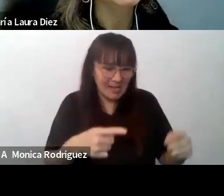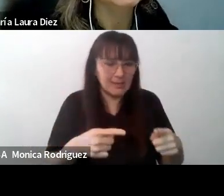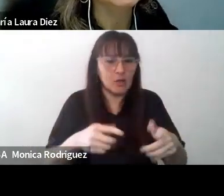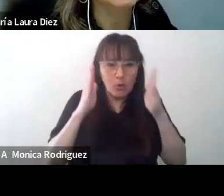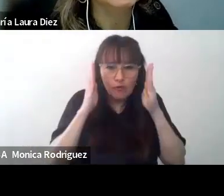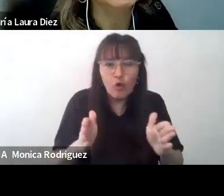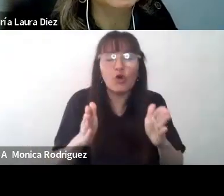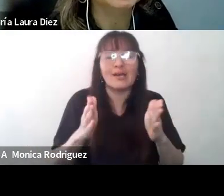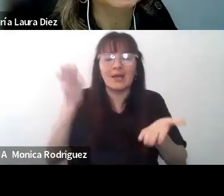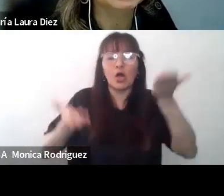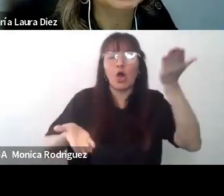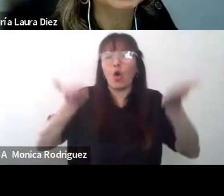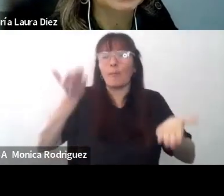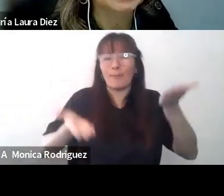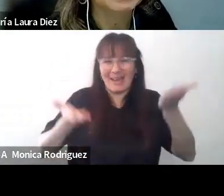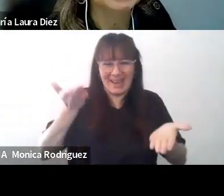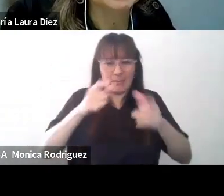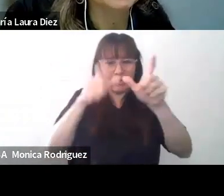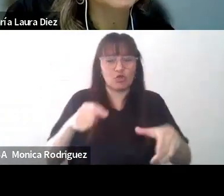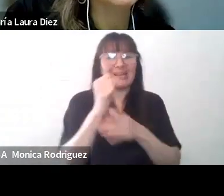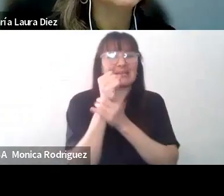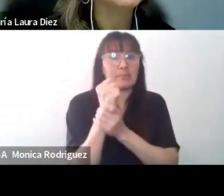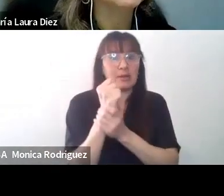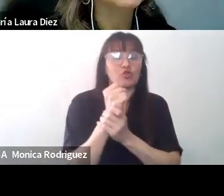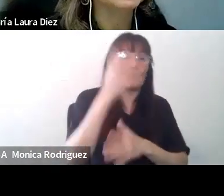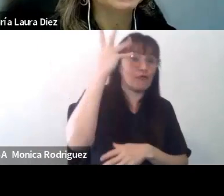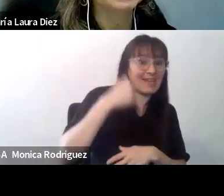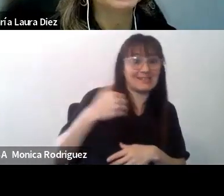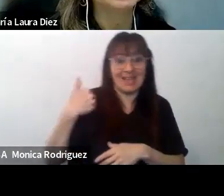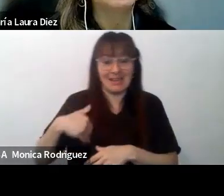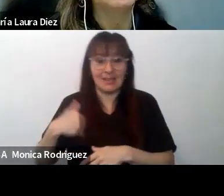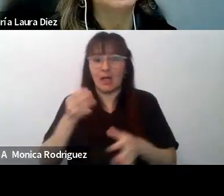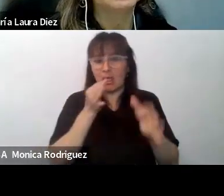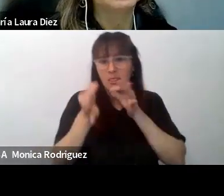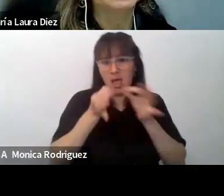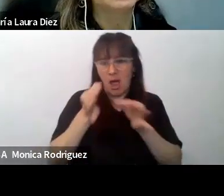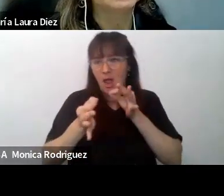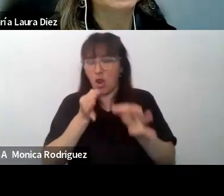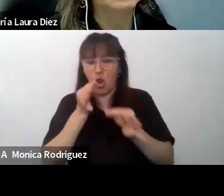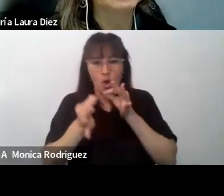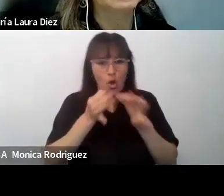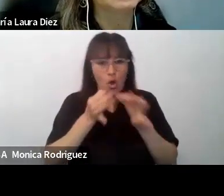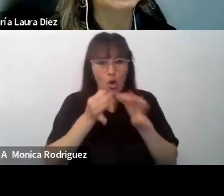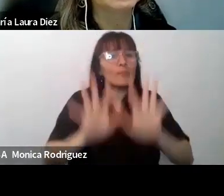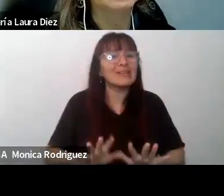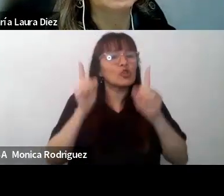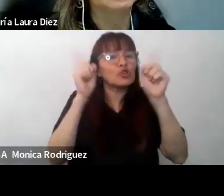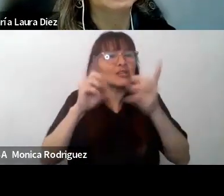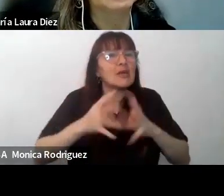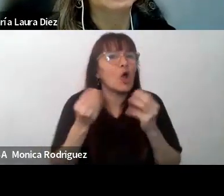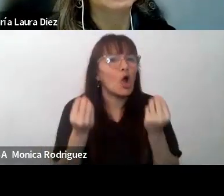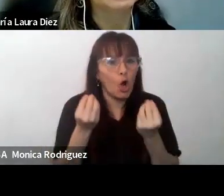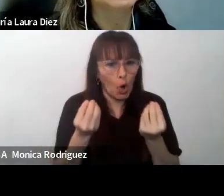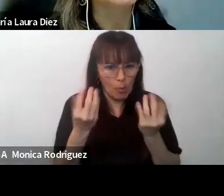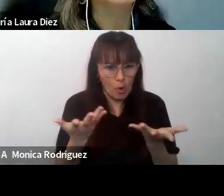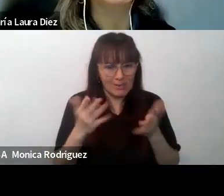comparativo, expertos de Francia y Argentina tendrán un diálogo sobre cómo dentro de la formación docente se pueden